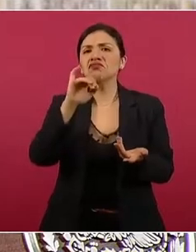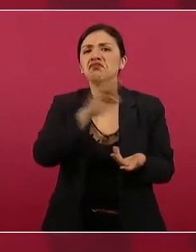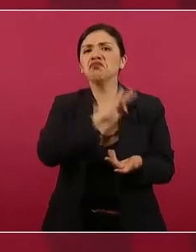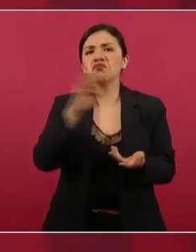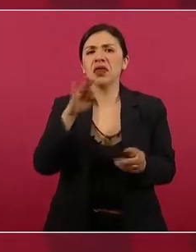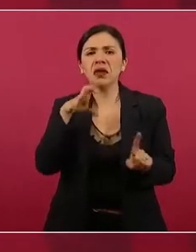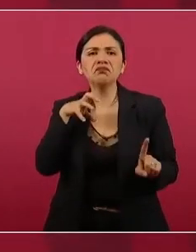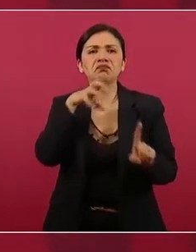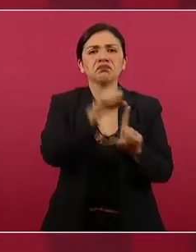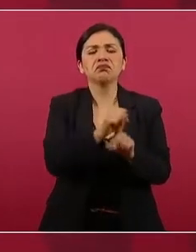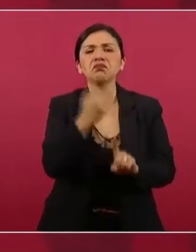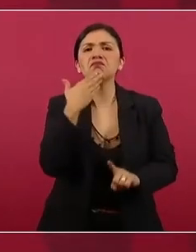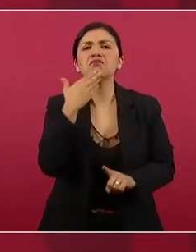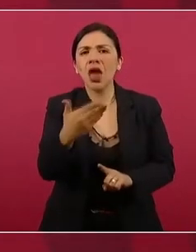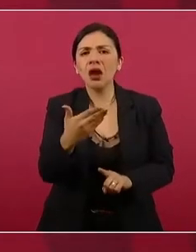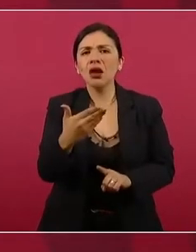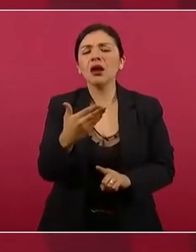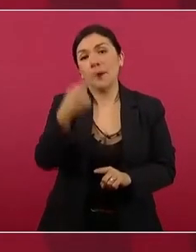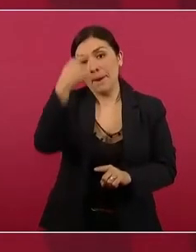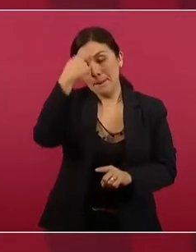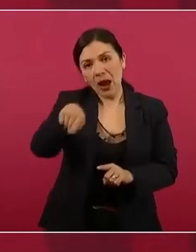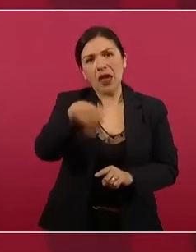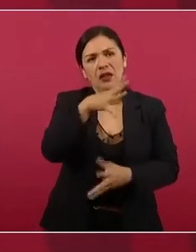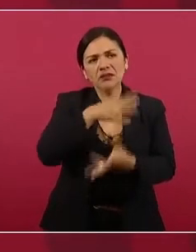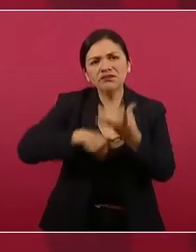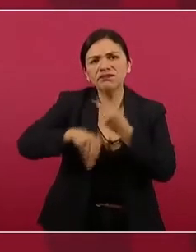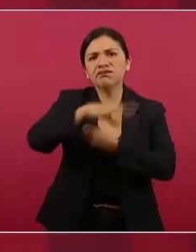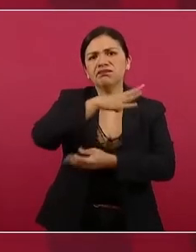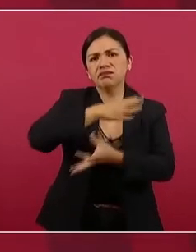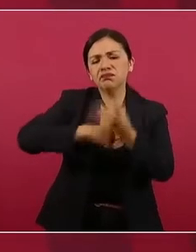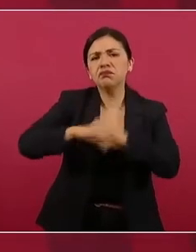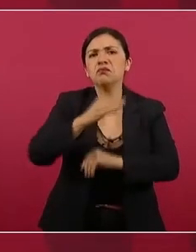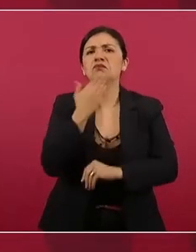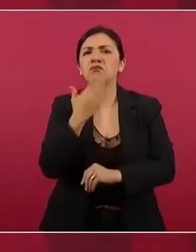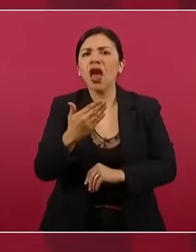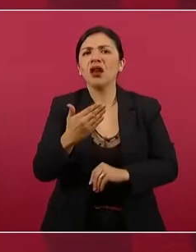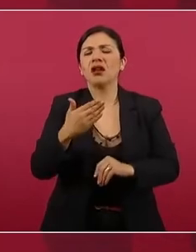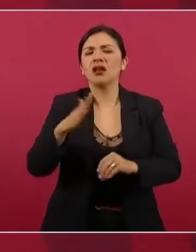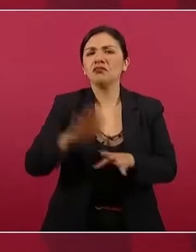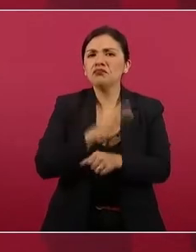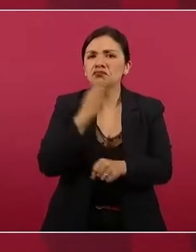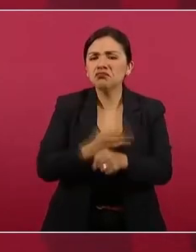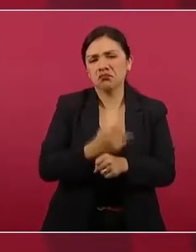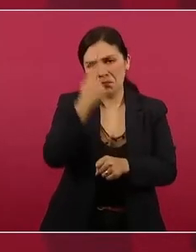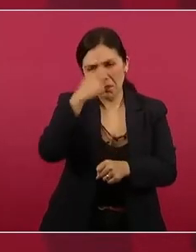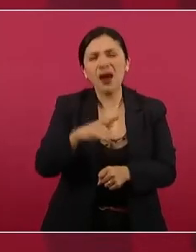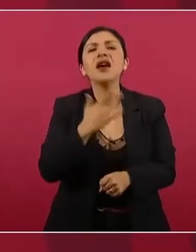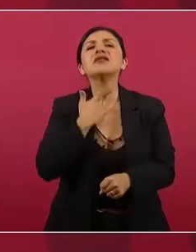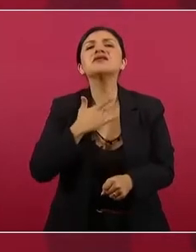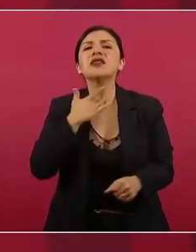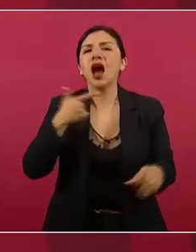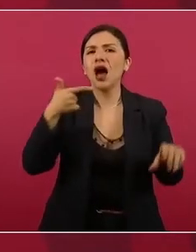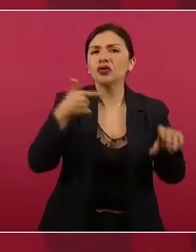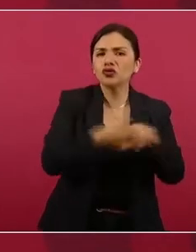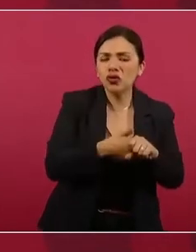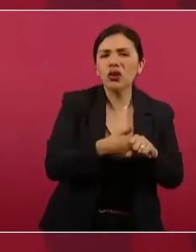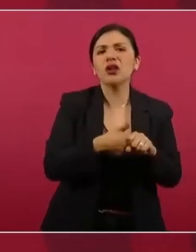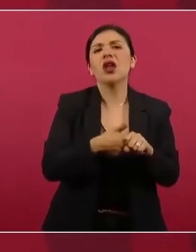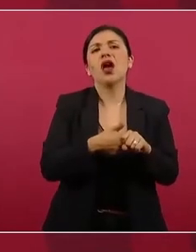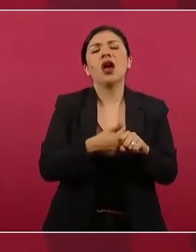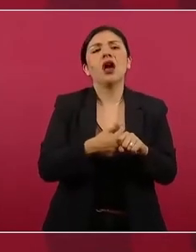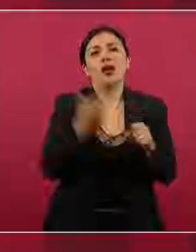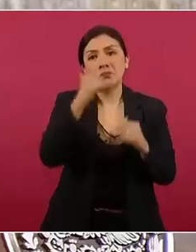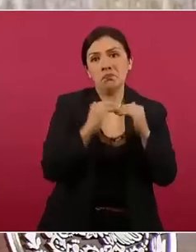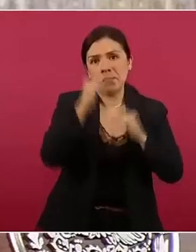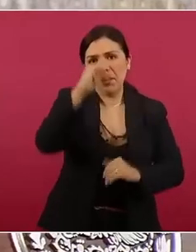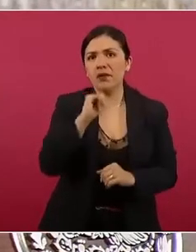para mantener la gasolina sin